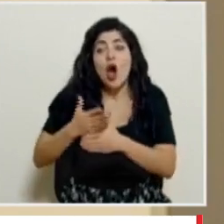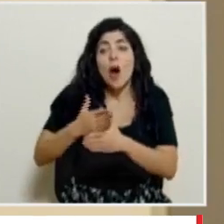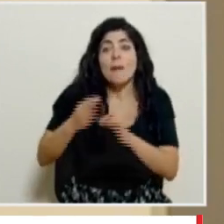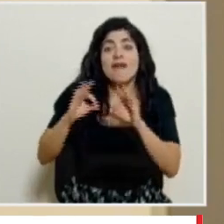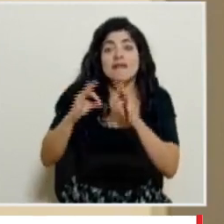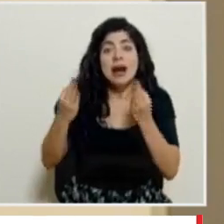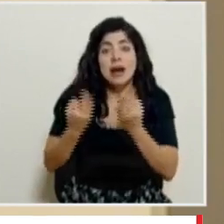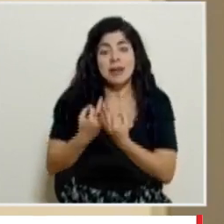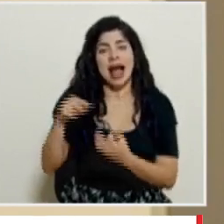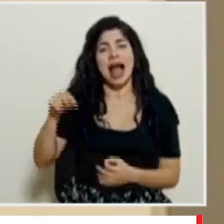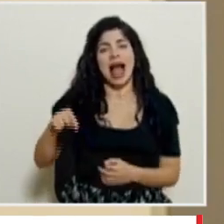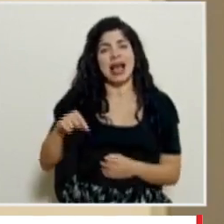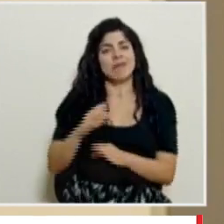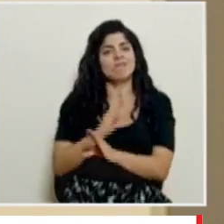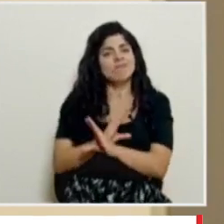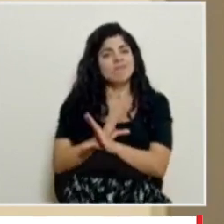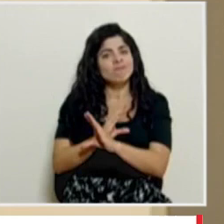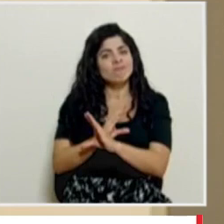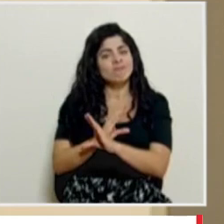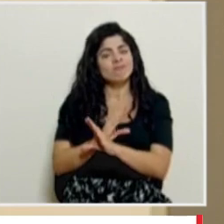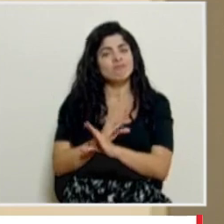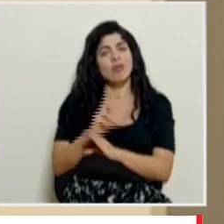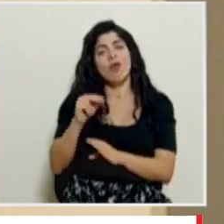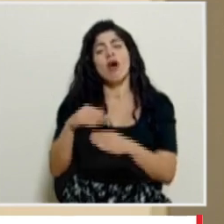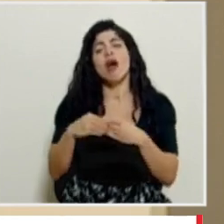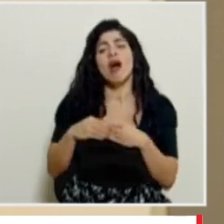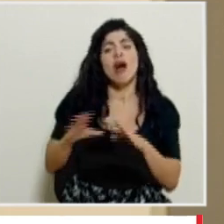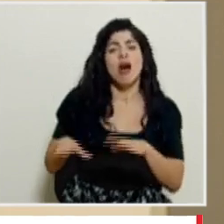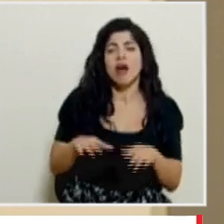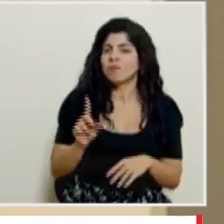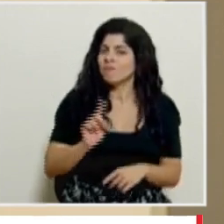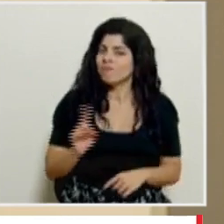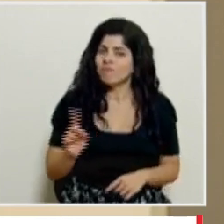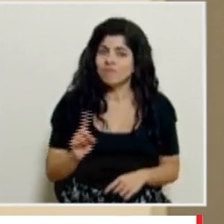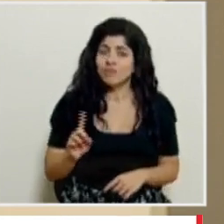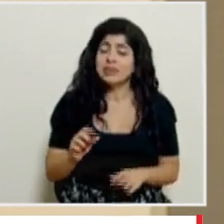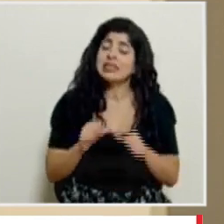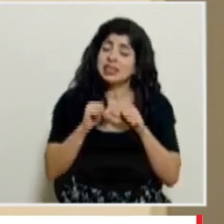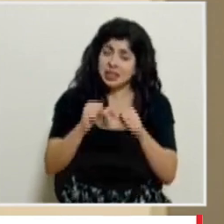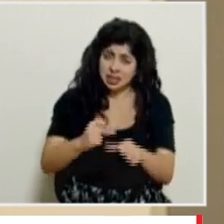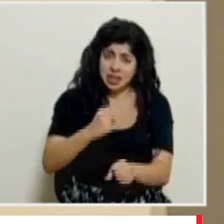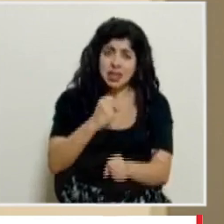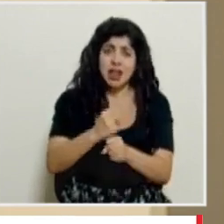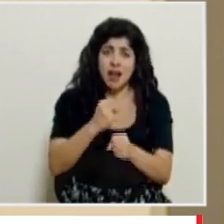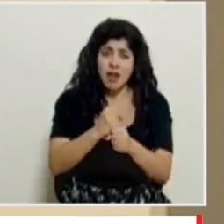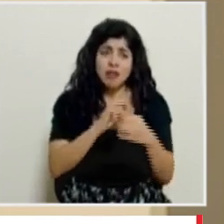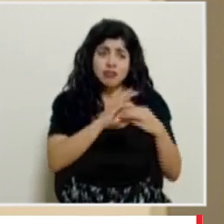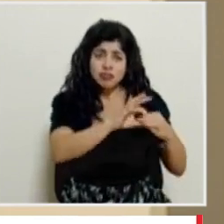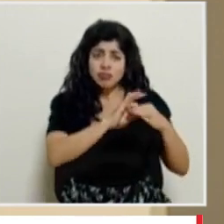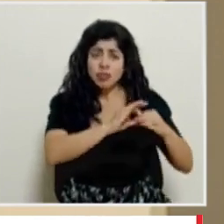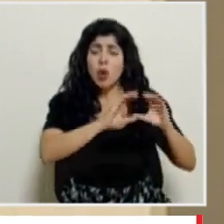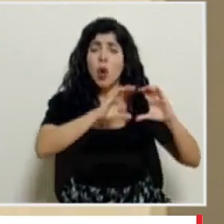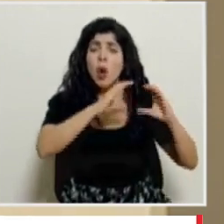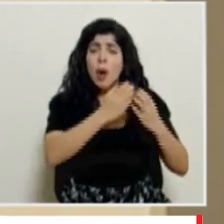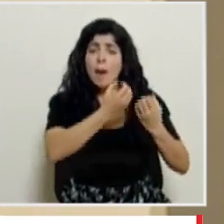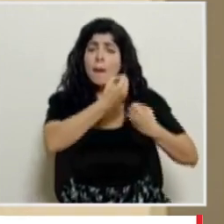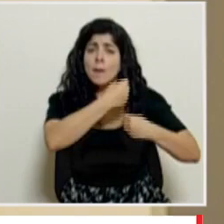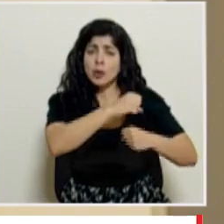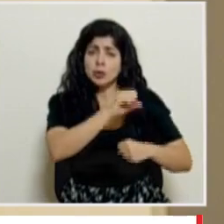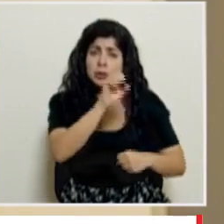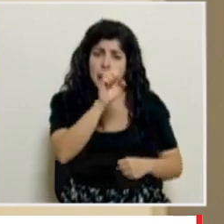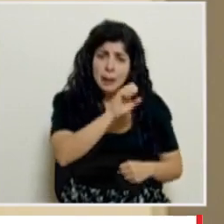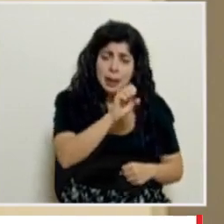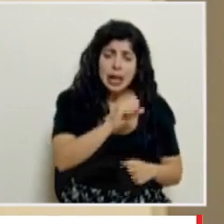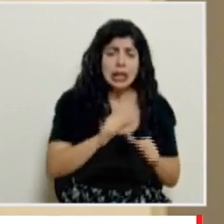con la familia no bajar la guardia. Seguiremos trabajando con los comités municipales de emergencia, seguiremos